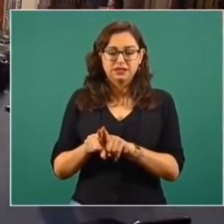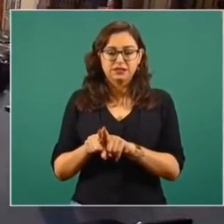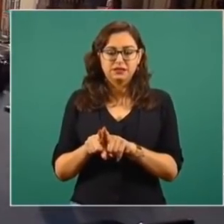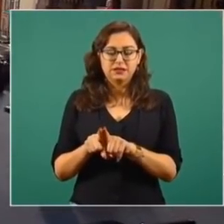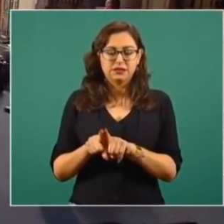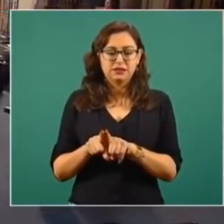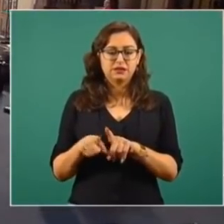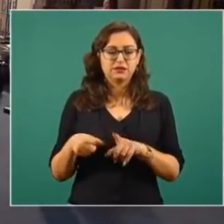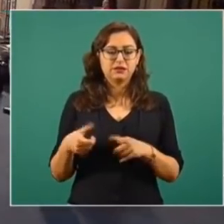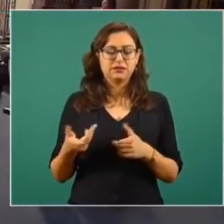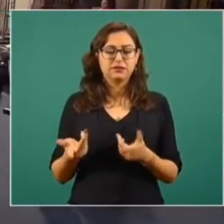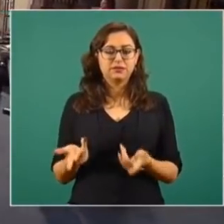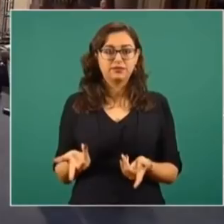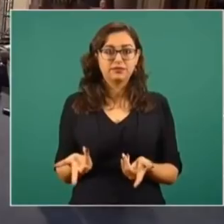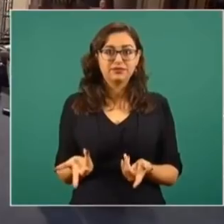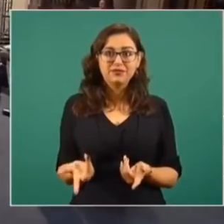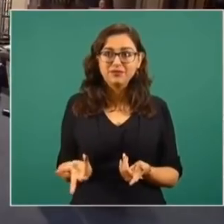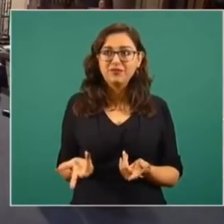zonas